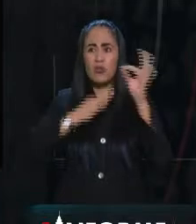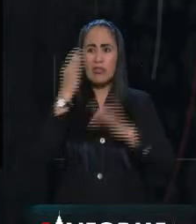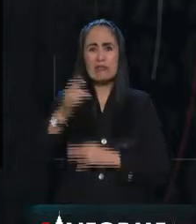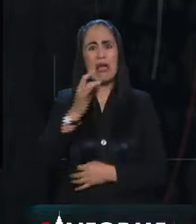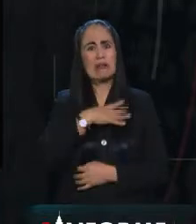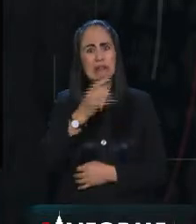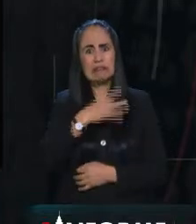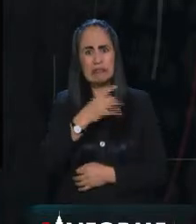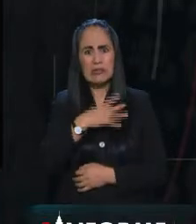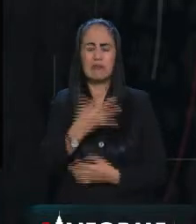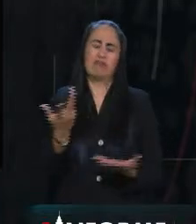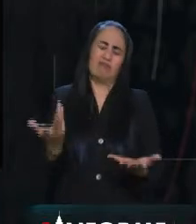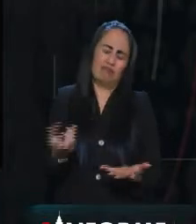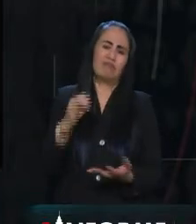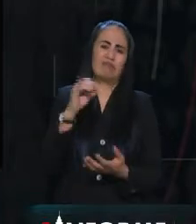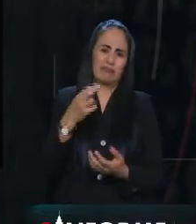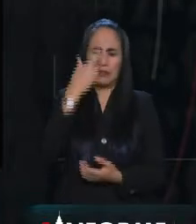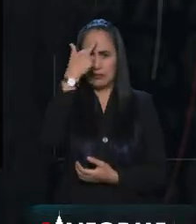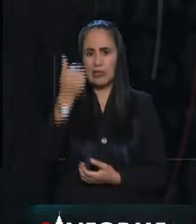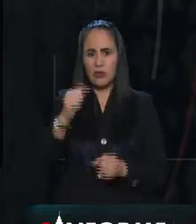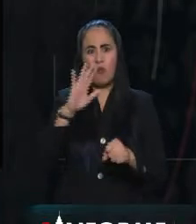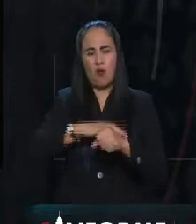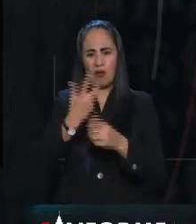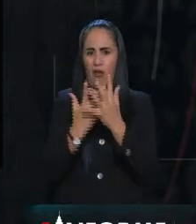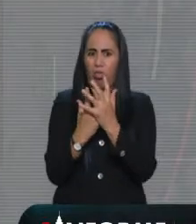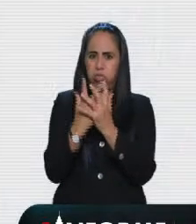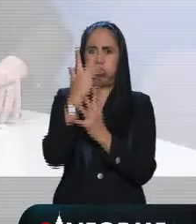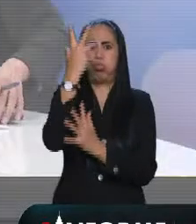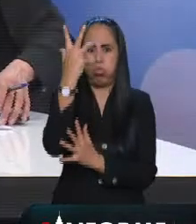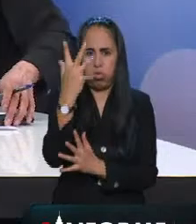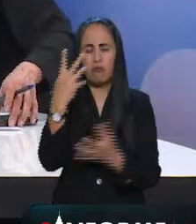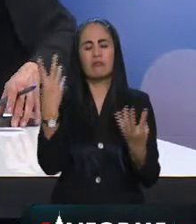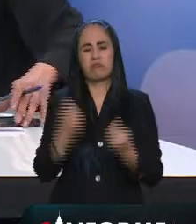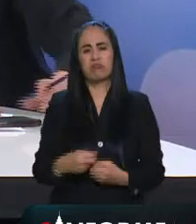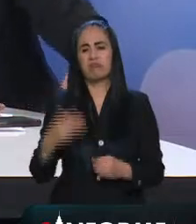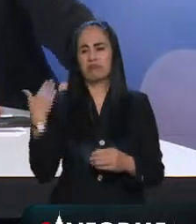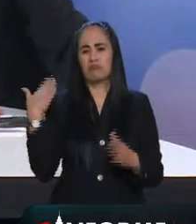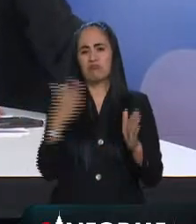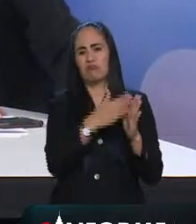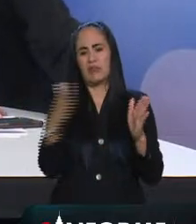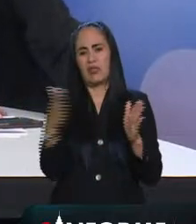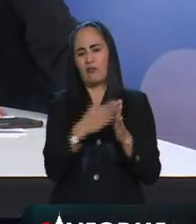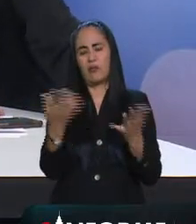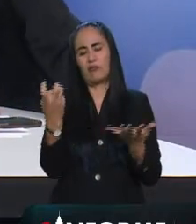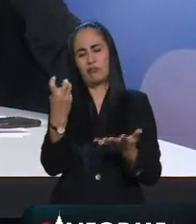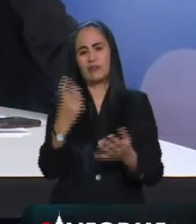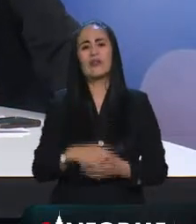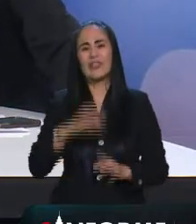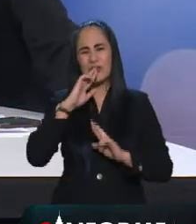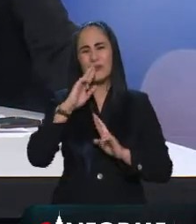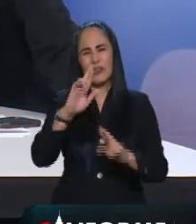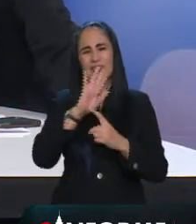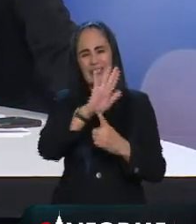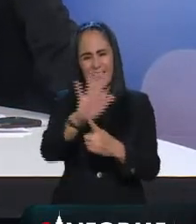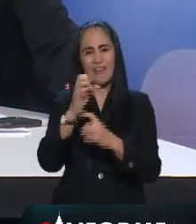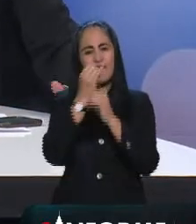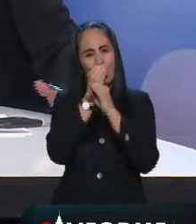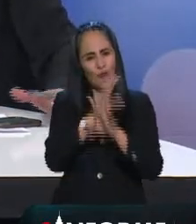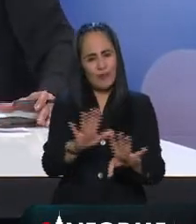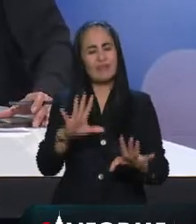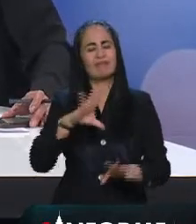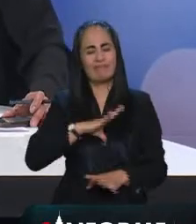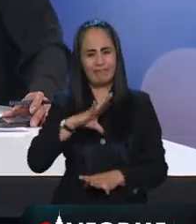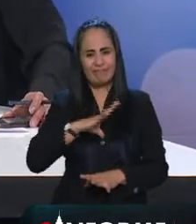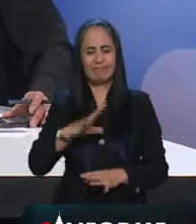cómo no si exageran todo algunos ¿no azul? si hay mucho alarmismo en estos días bueno pues ahí están sus respuestas ahí está la información